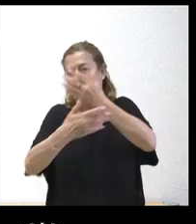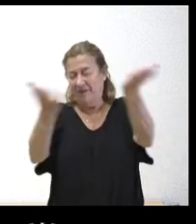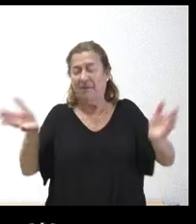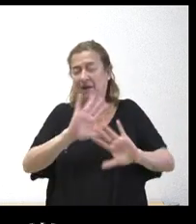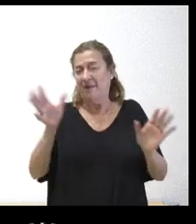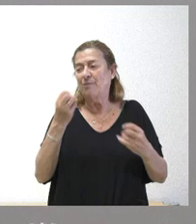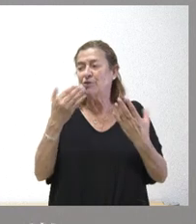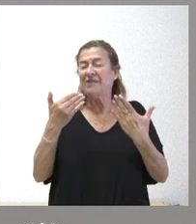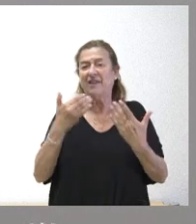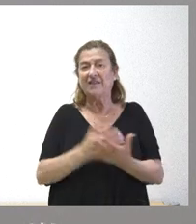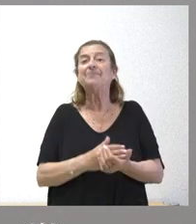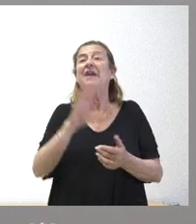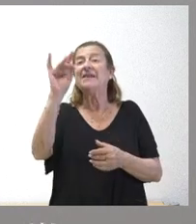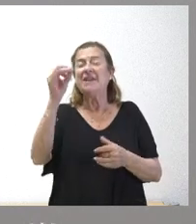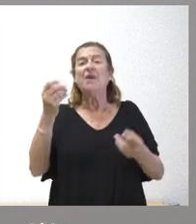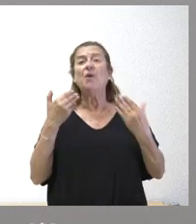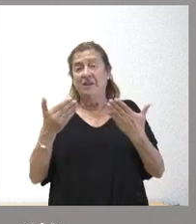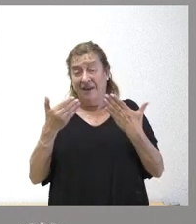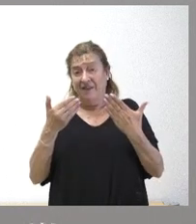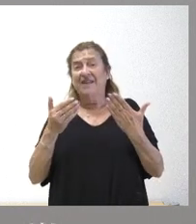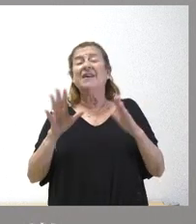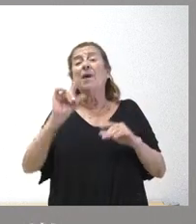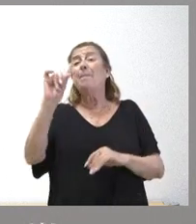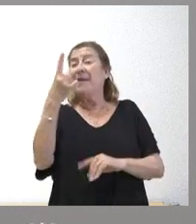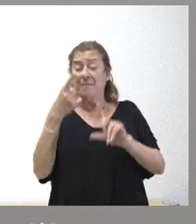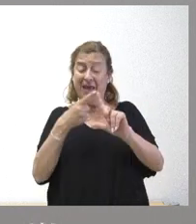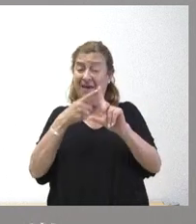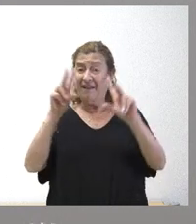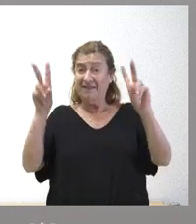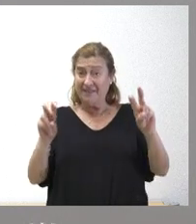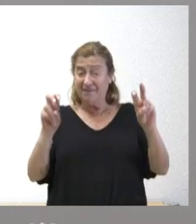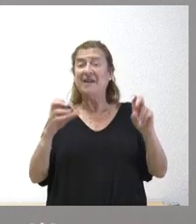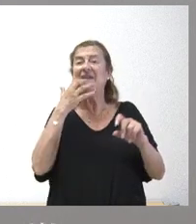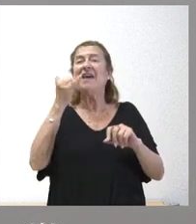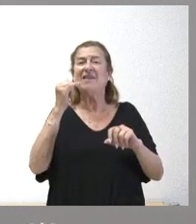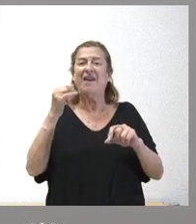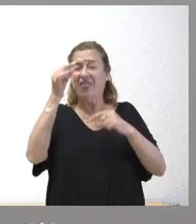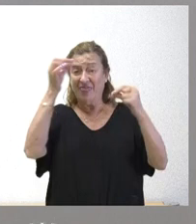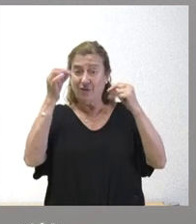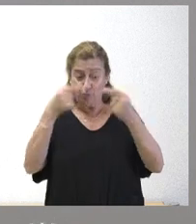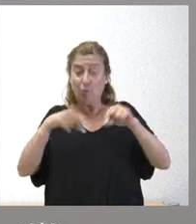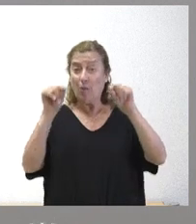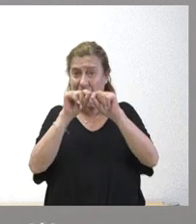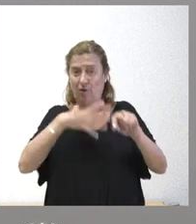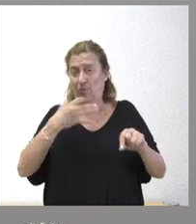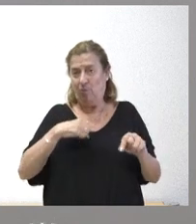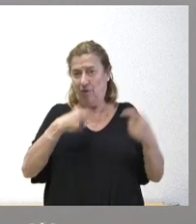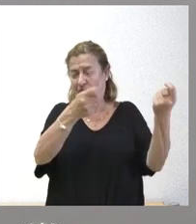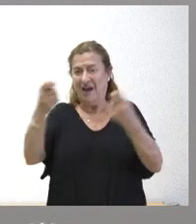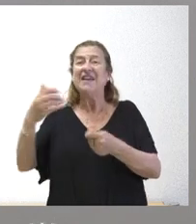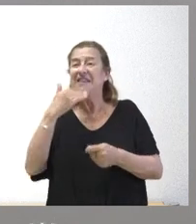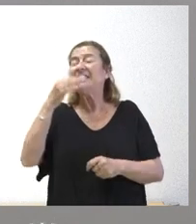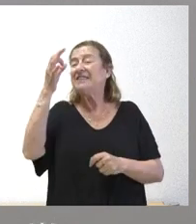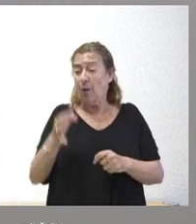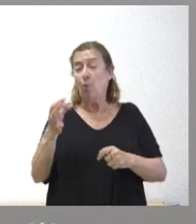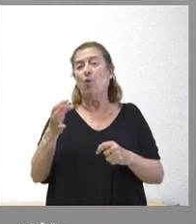gracias sí muchas gracias pues en el primero de los aspectos si tenemos datos provinciales se los podemos ofrecer en todo caso sí seguro que tenemos las